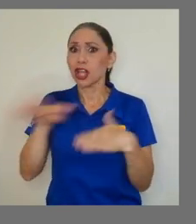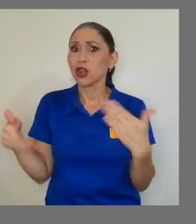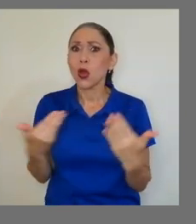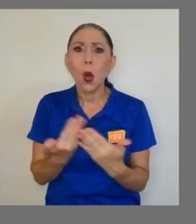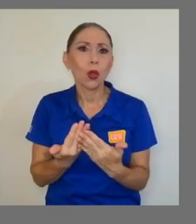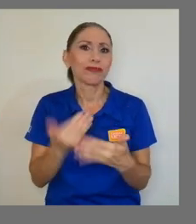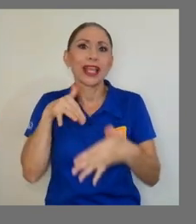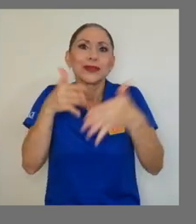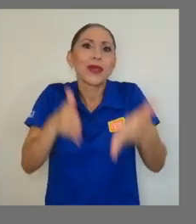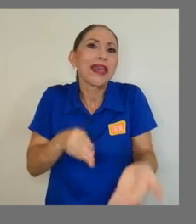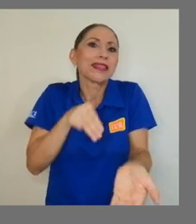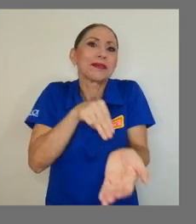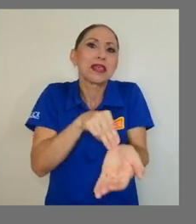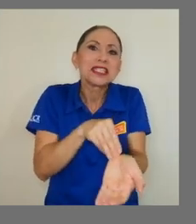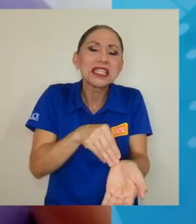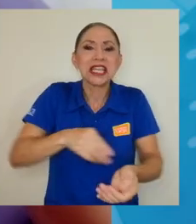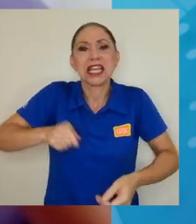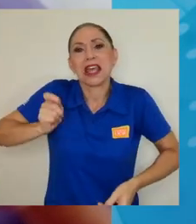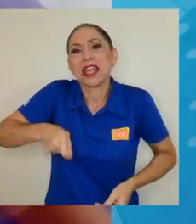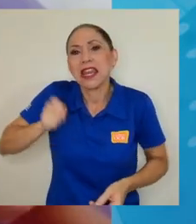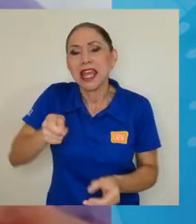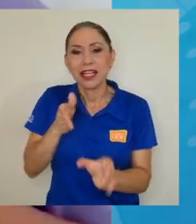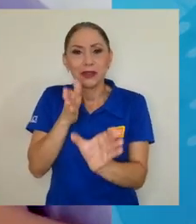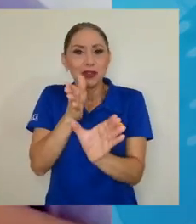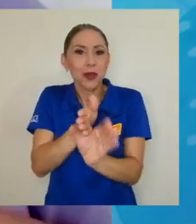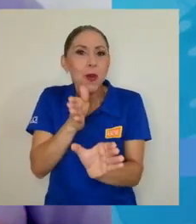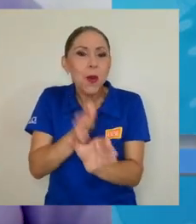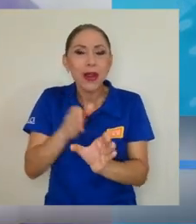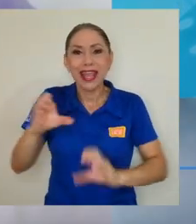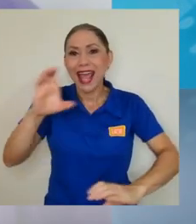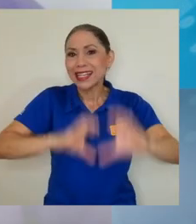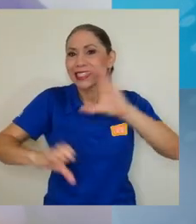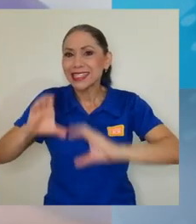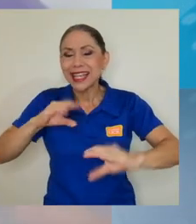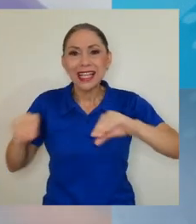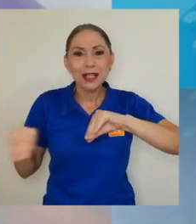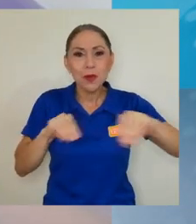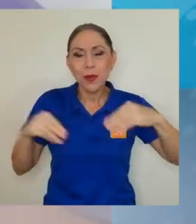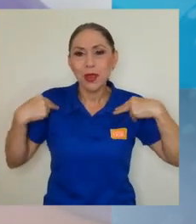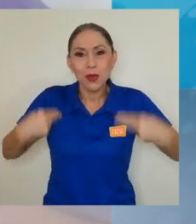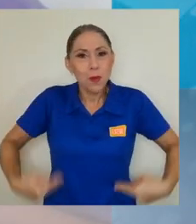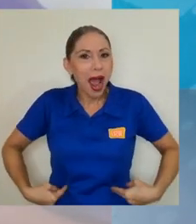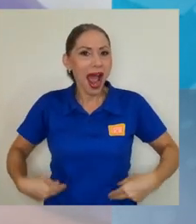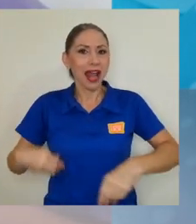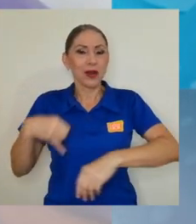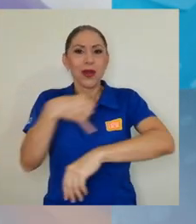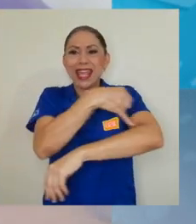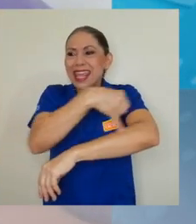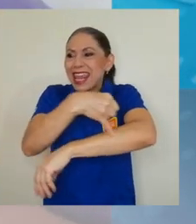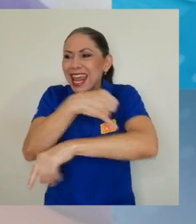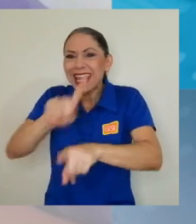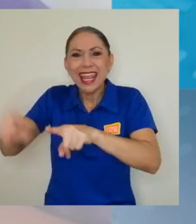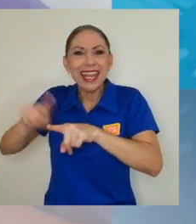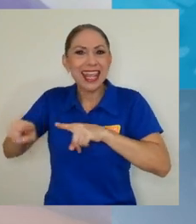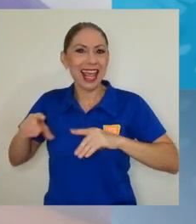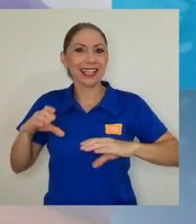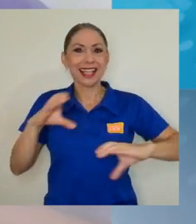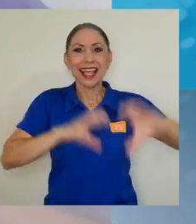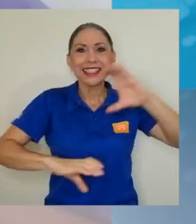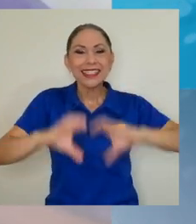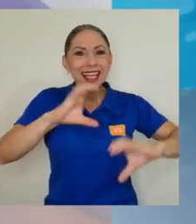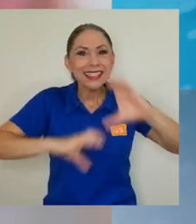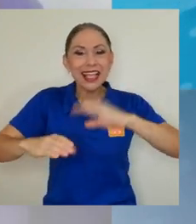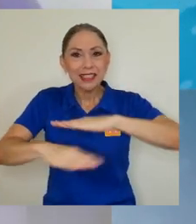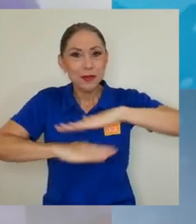estudiantes de medicina, de derecho, de psicología, de ciencias de movimiento humano, de las ingenierías, ciencias básicas.